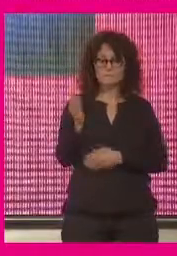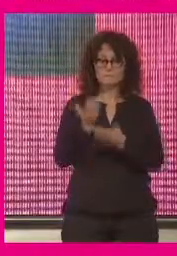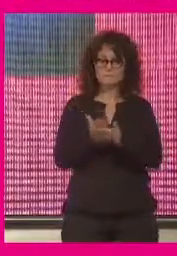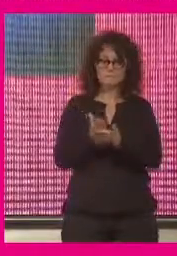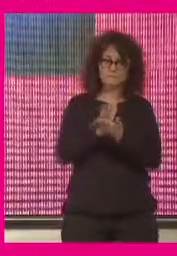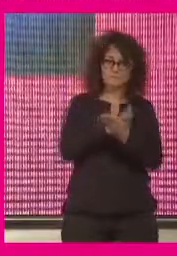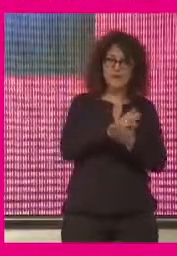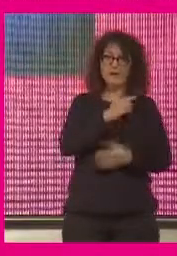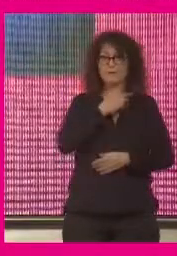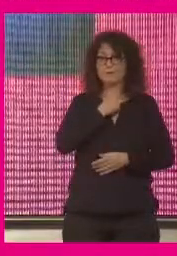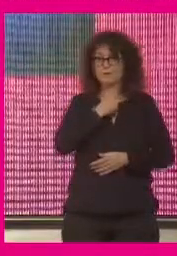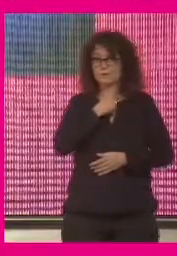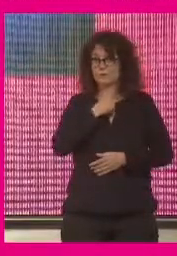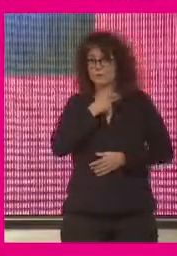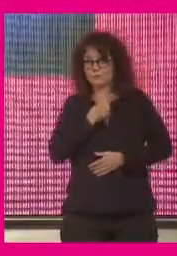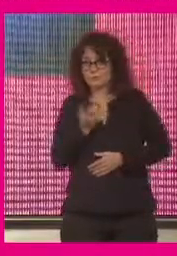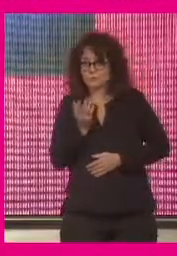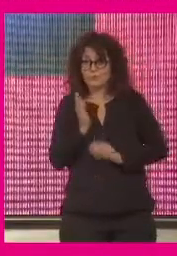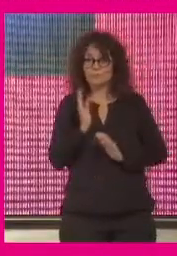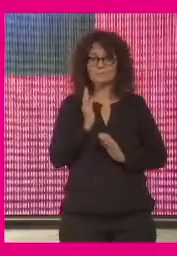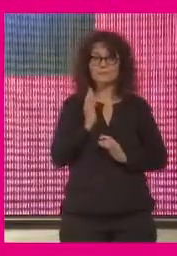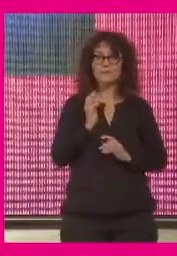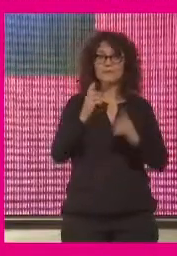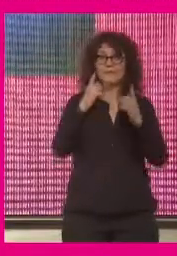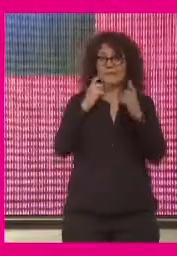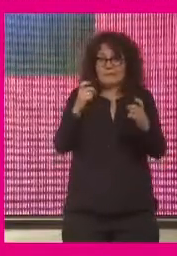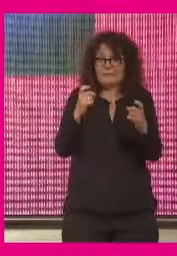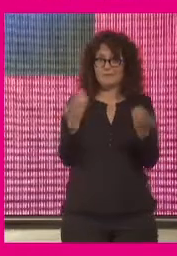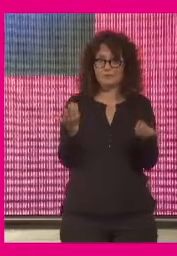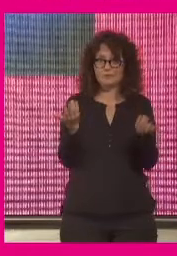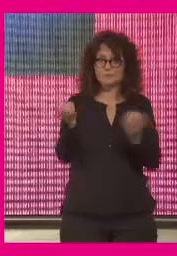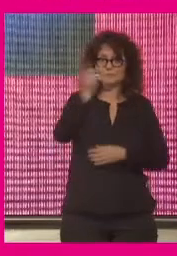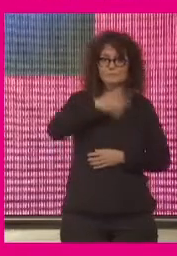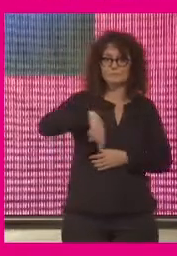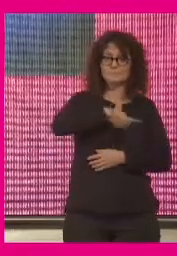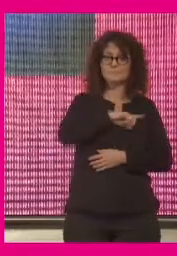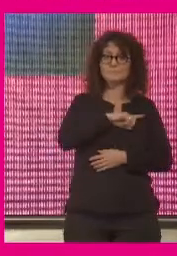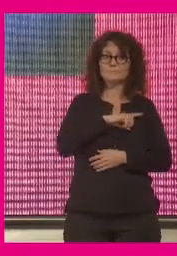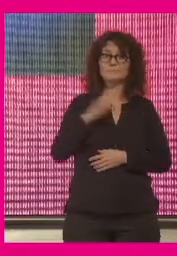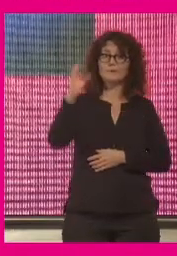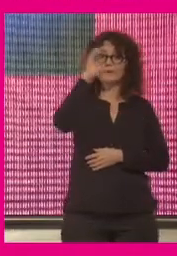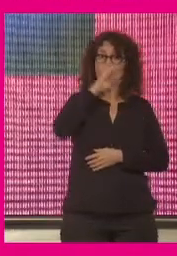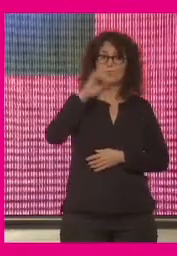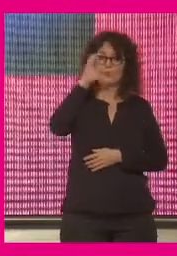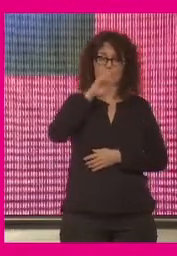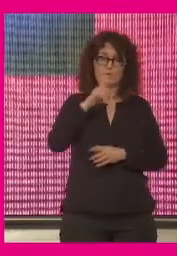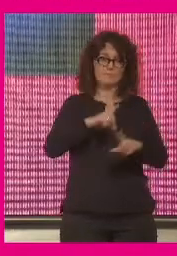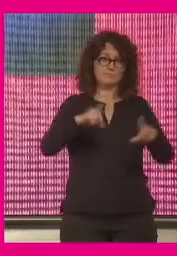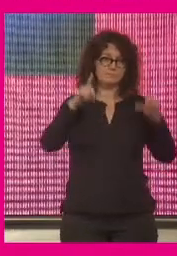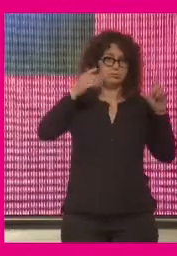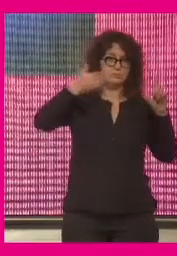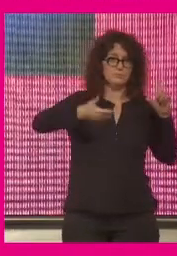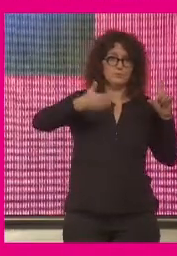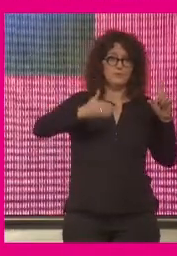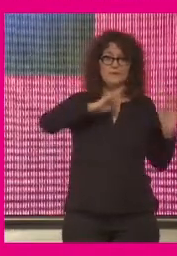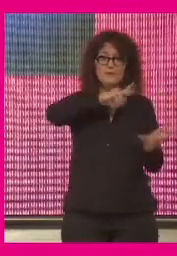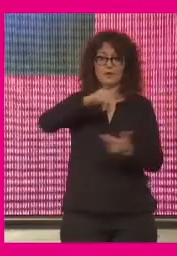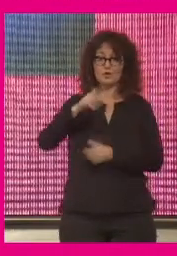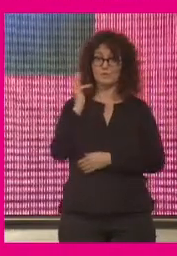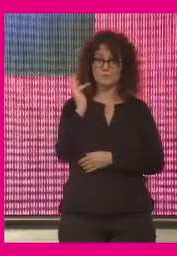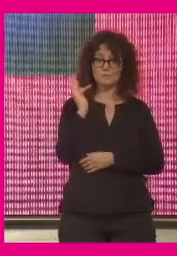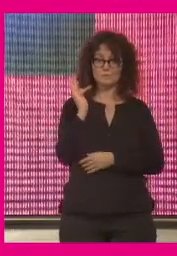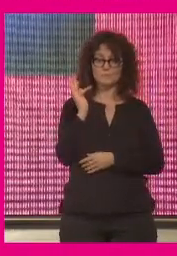los que nos gusta y a los que lo necesitamos que en este caso somos todos de la ciencia en primera plana y de las buenas noticias